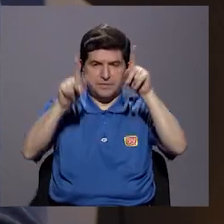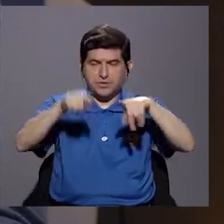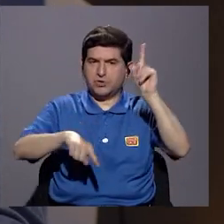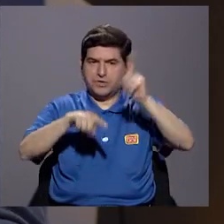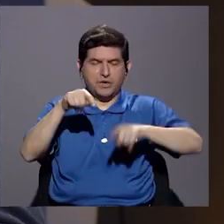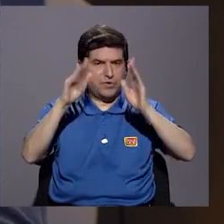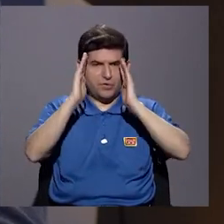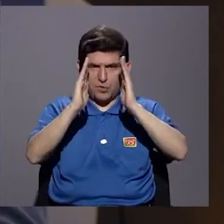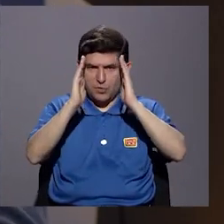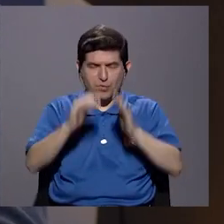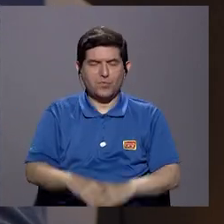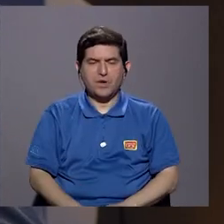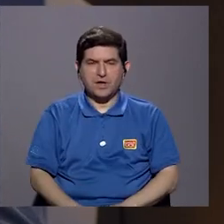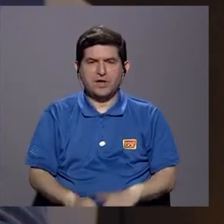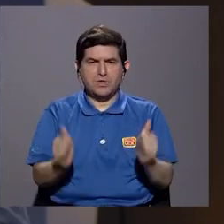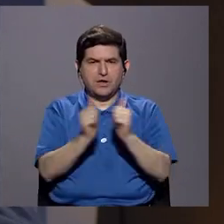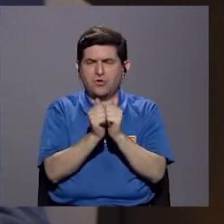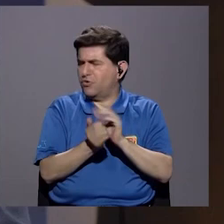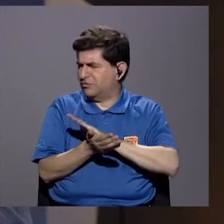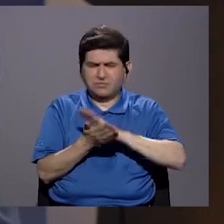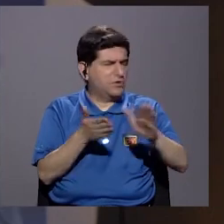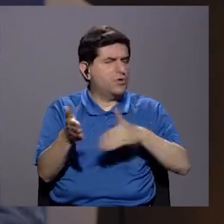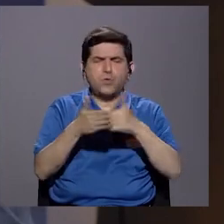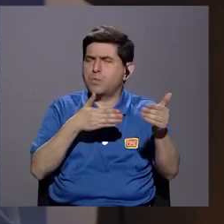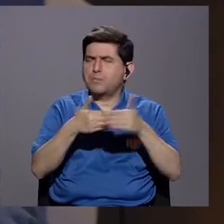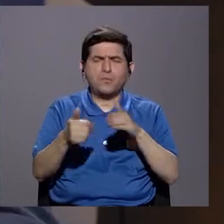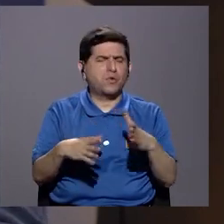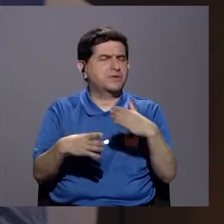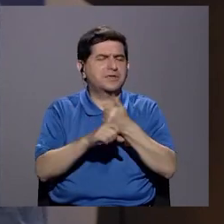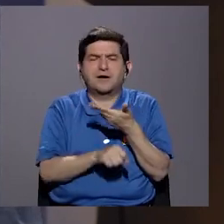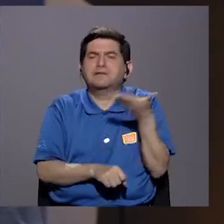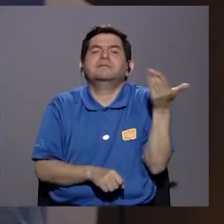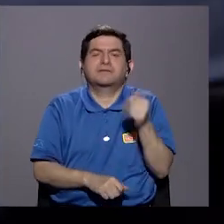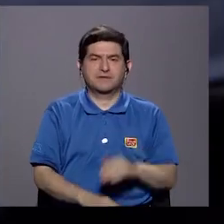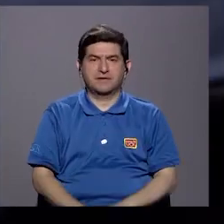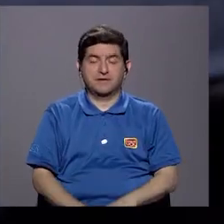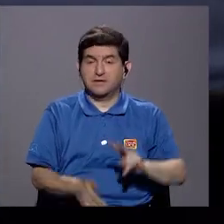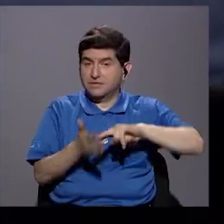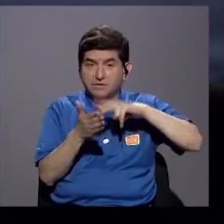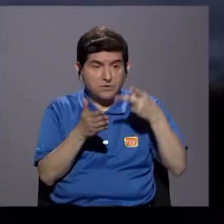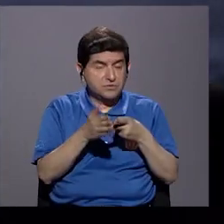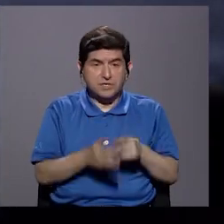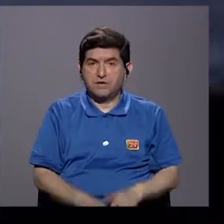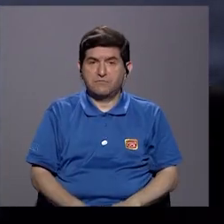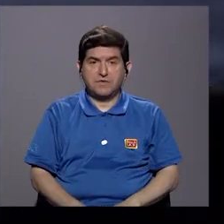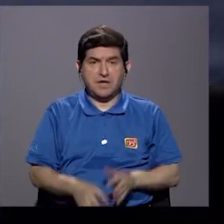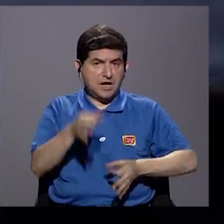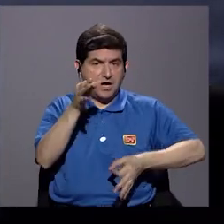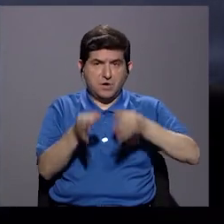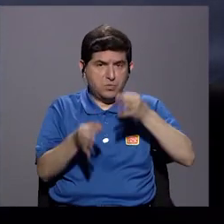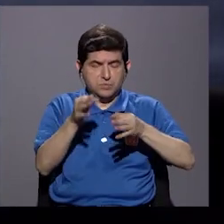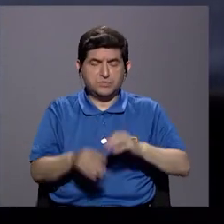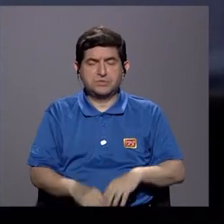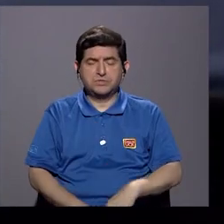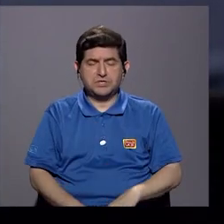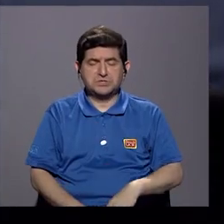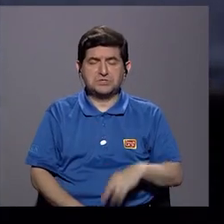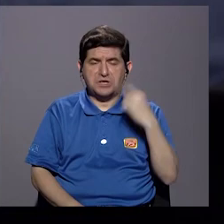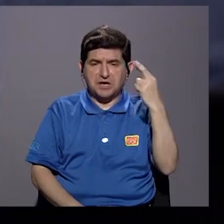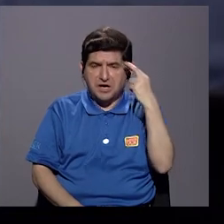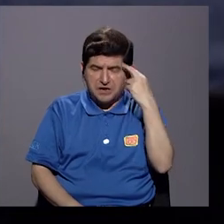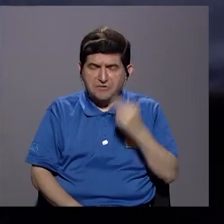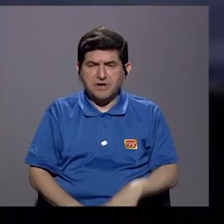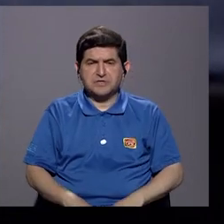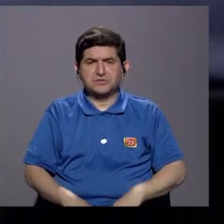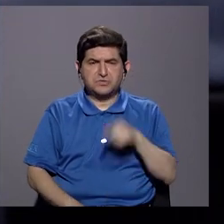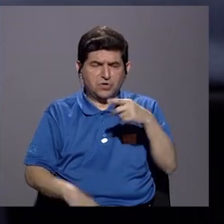respetar. La gente no puede ser tratada con indignidad, por más grave que sea lo que haya hecho. Eso no significa justificar el delito. A mí me siguen poniendo ahí a